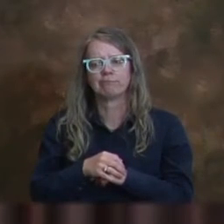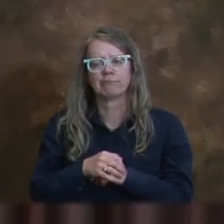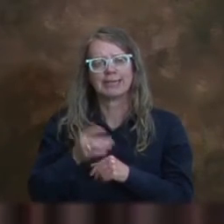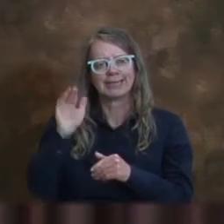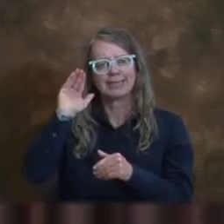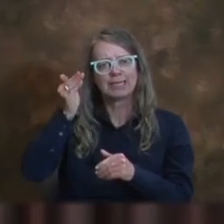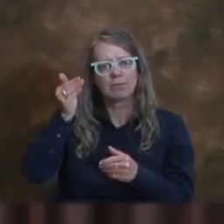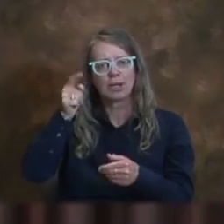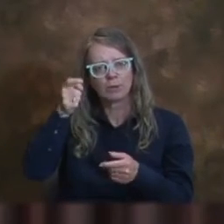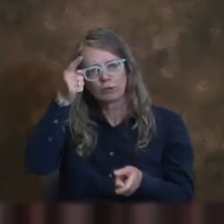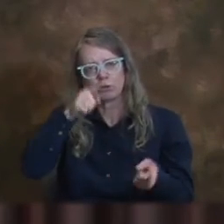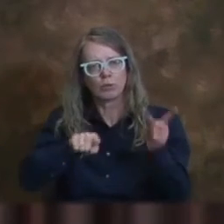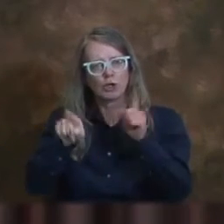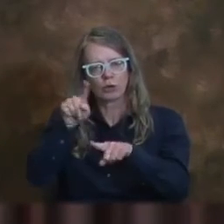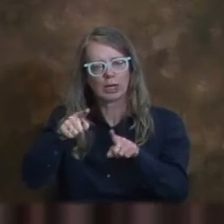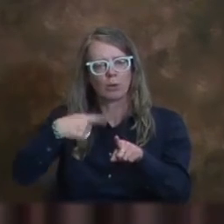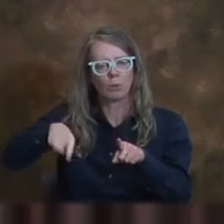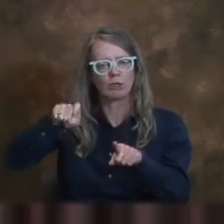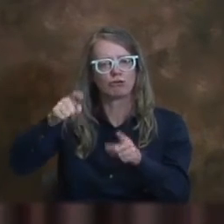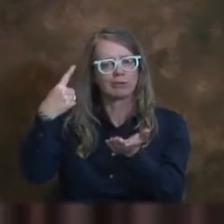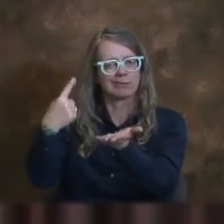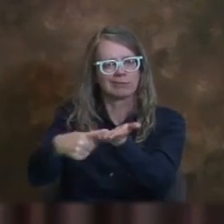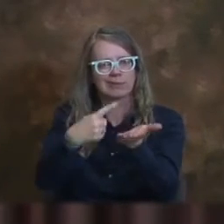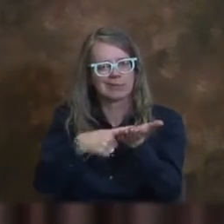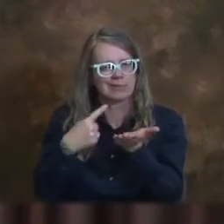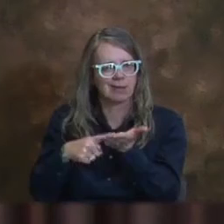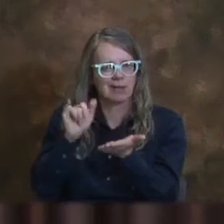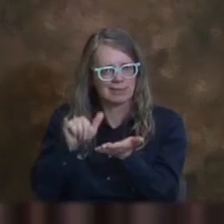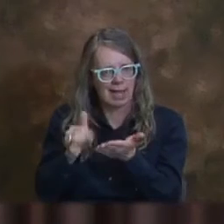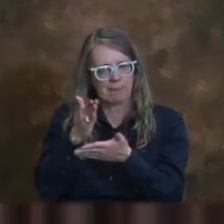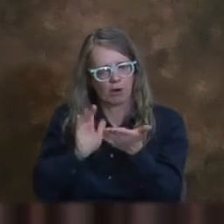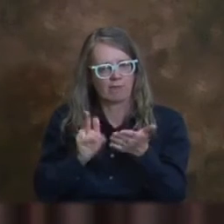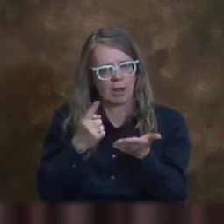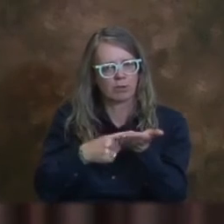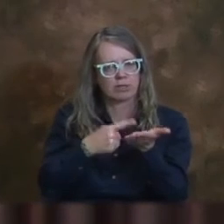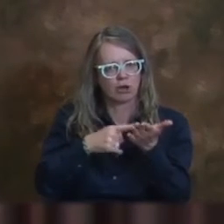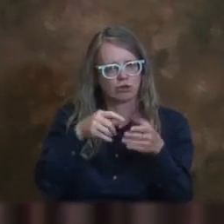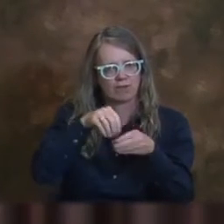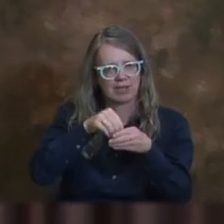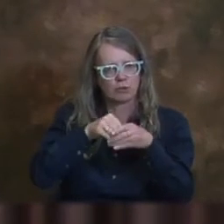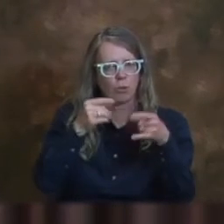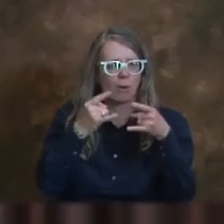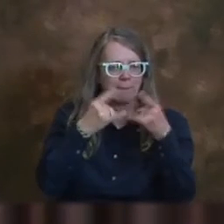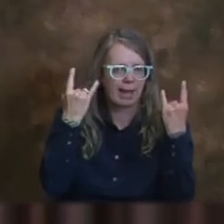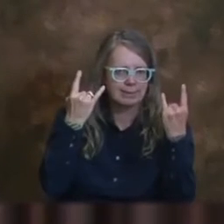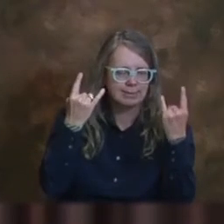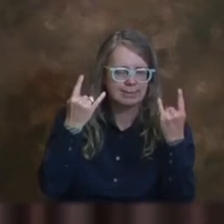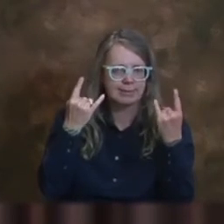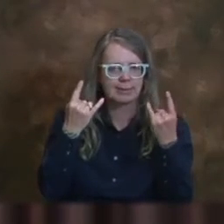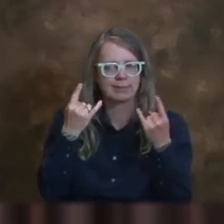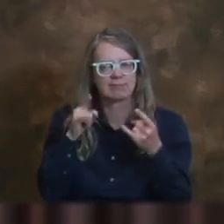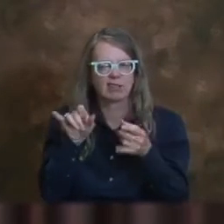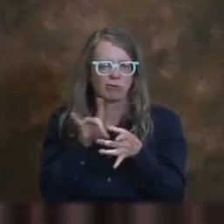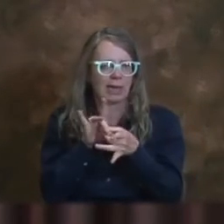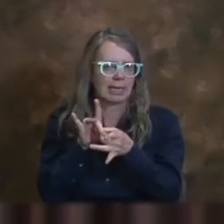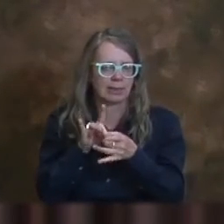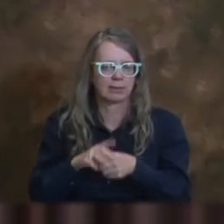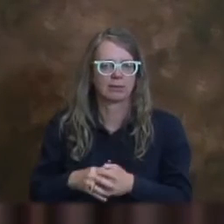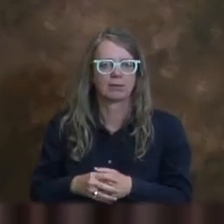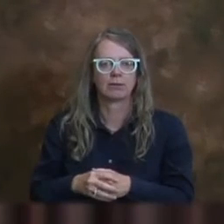que deberíamos asegurarnos de que haya consistencia y deberíamos platicar sobre eso porque está relacionado.